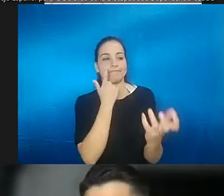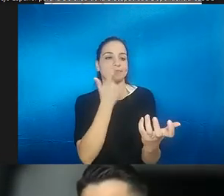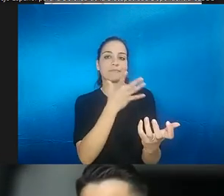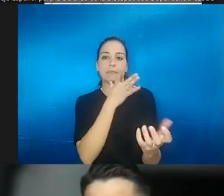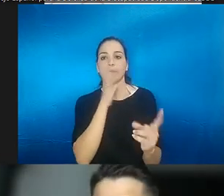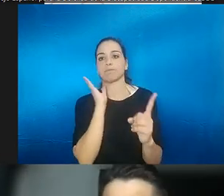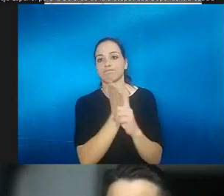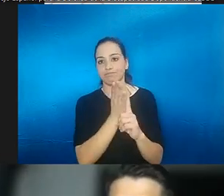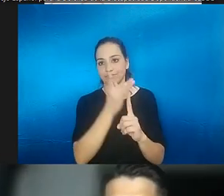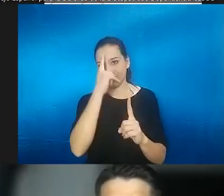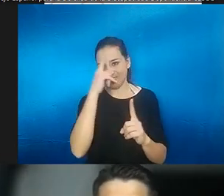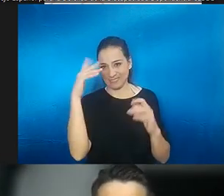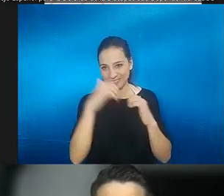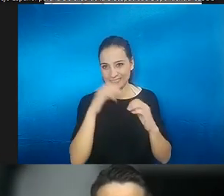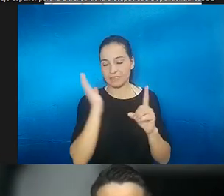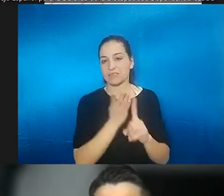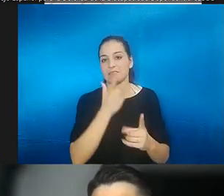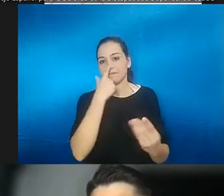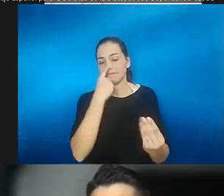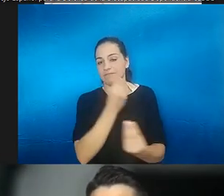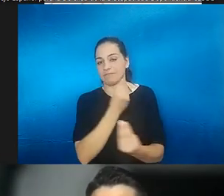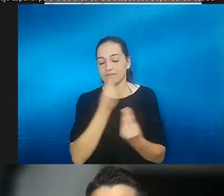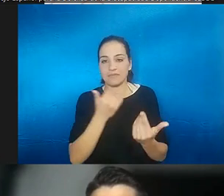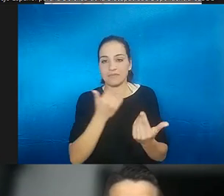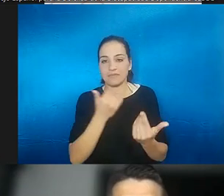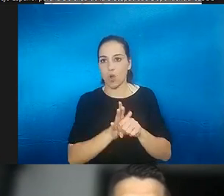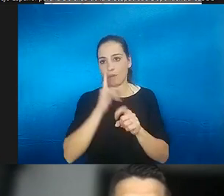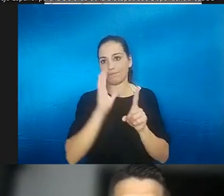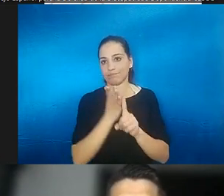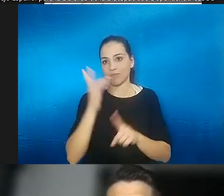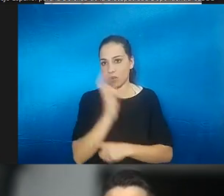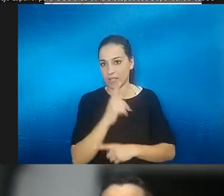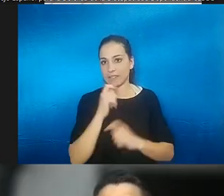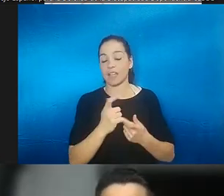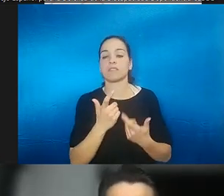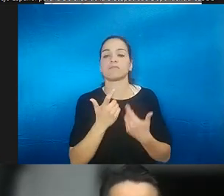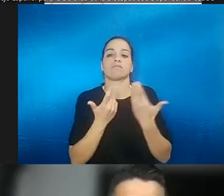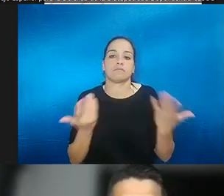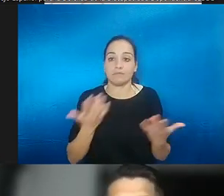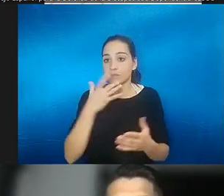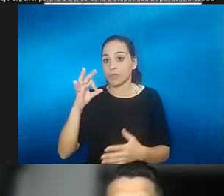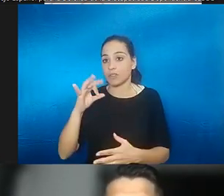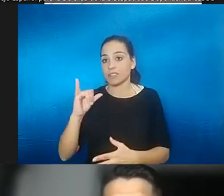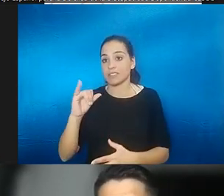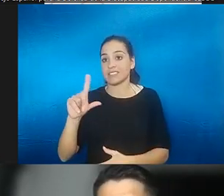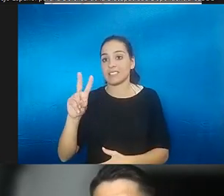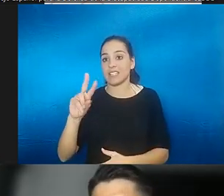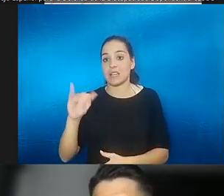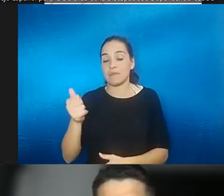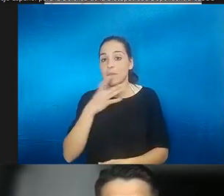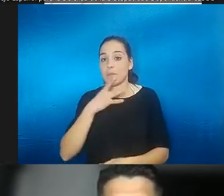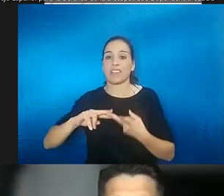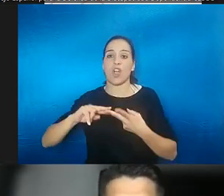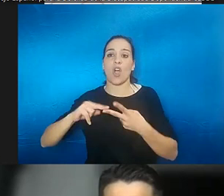un traumatismo calencefálico una COVID pero bueno tenemos aquí a Silvia Silvia seguramente tenga una anomia congénita